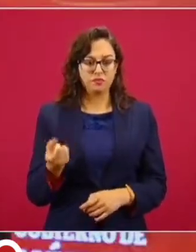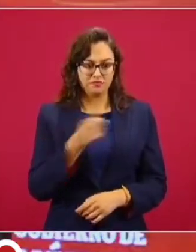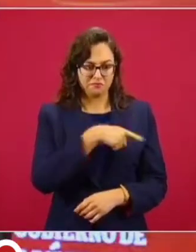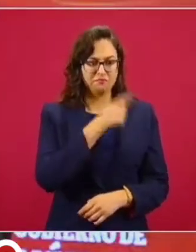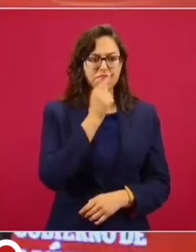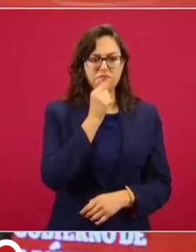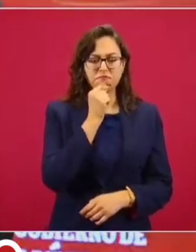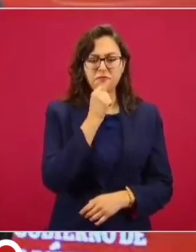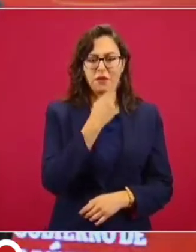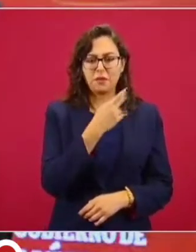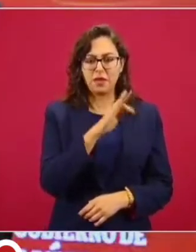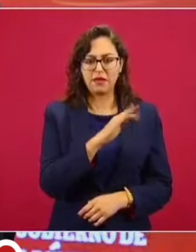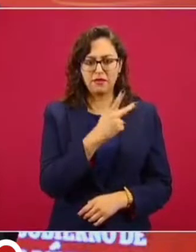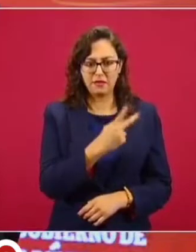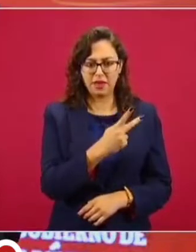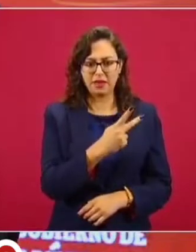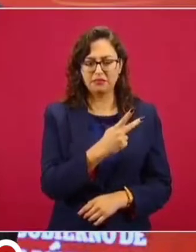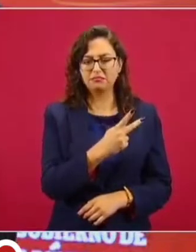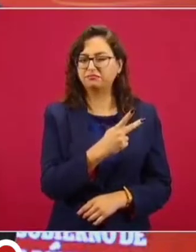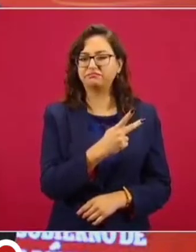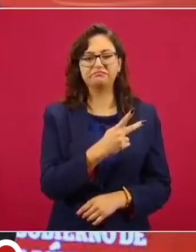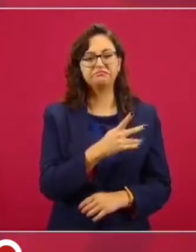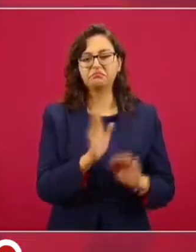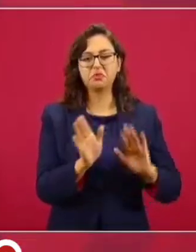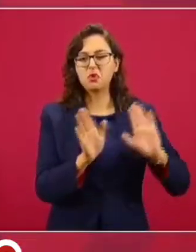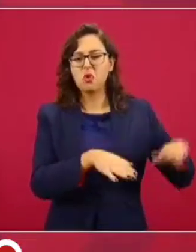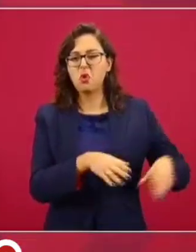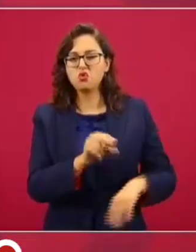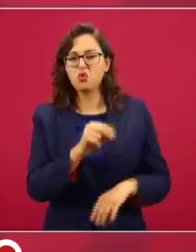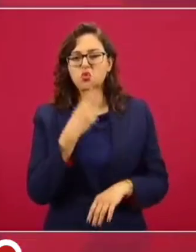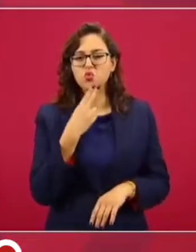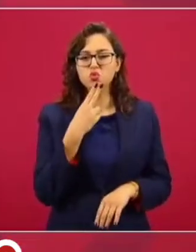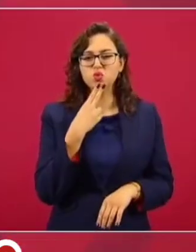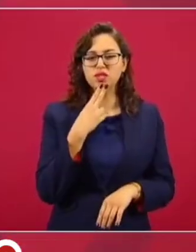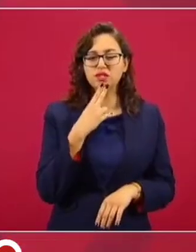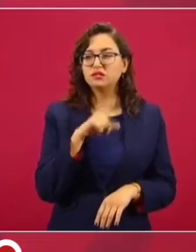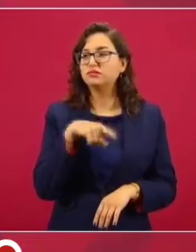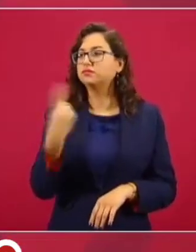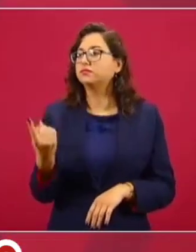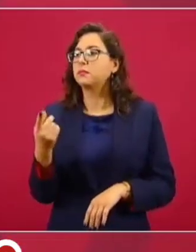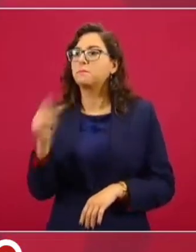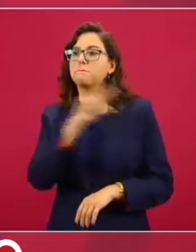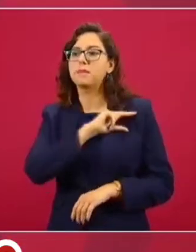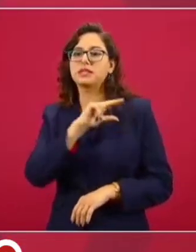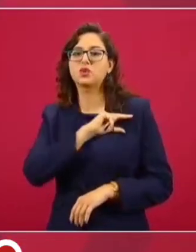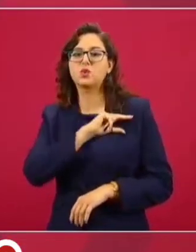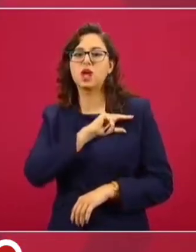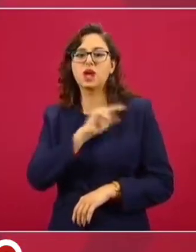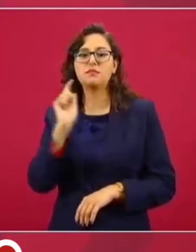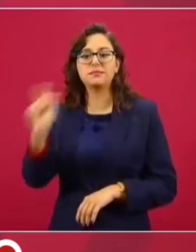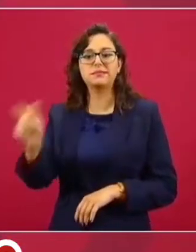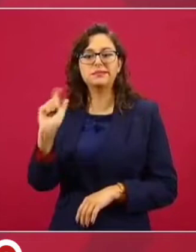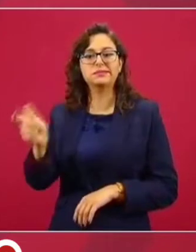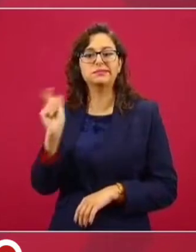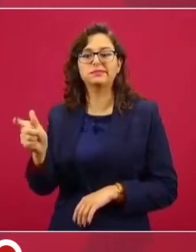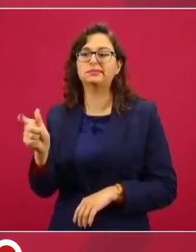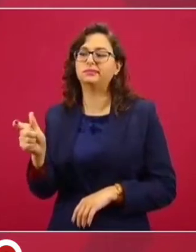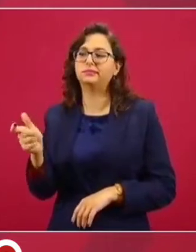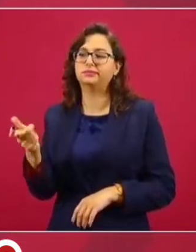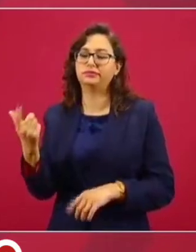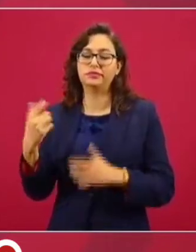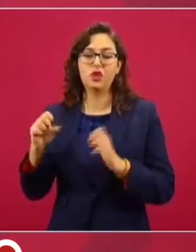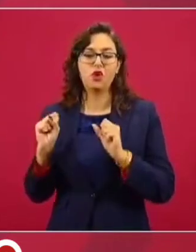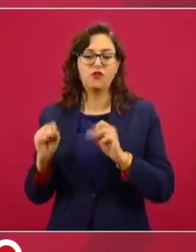contrataba servicios particulares para cuidar sus